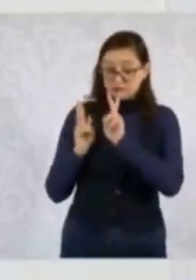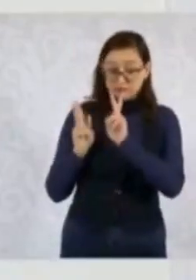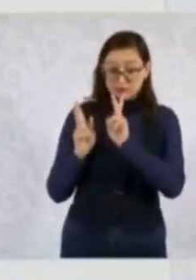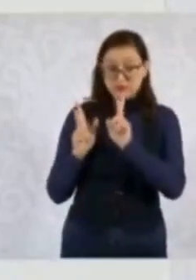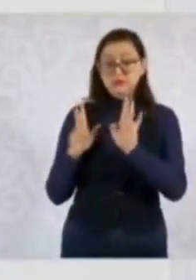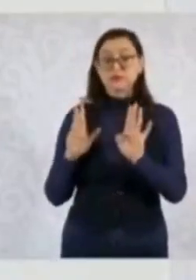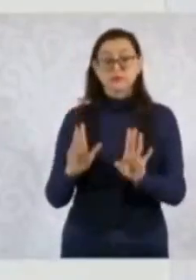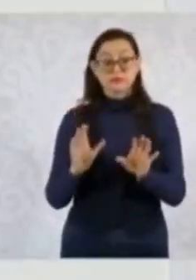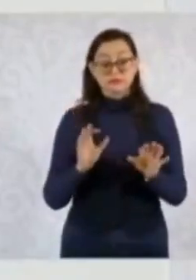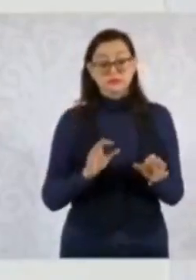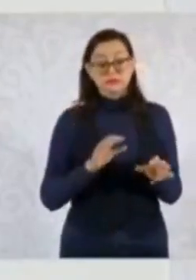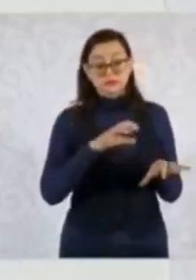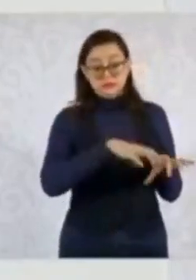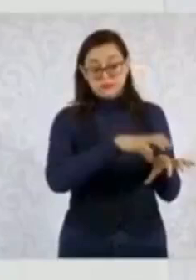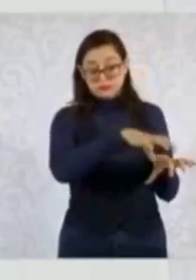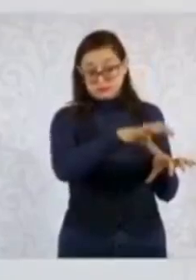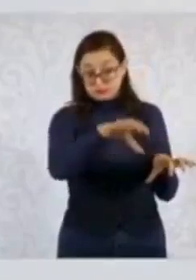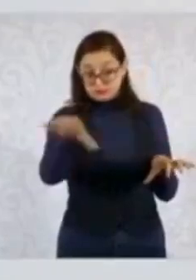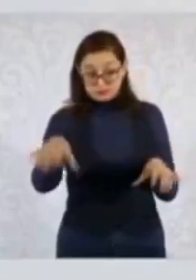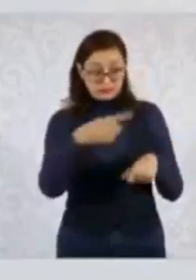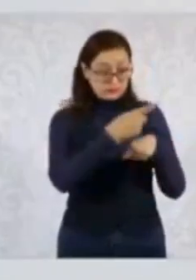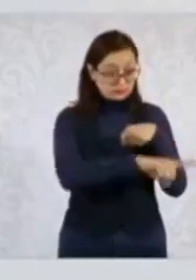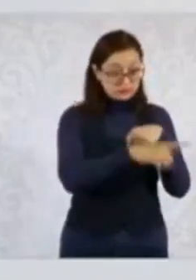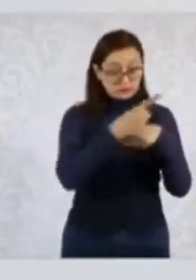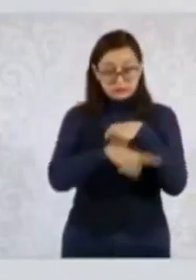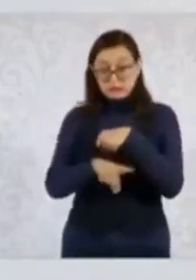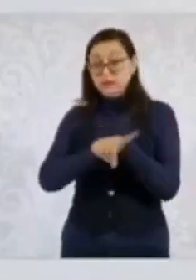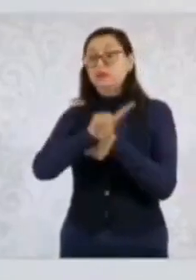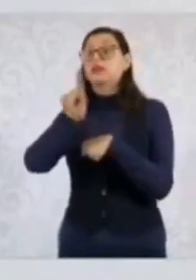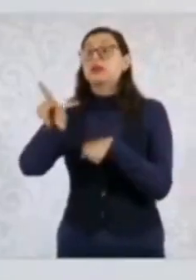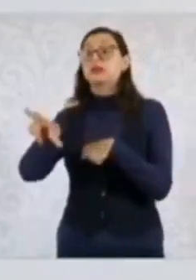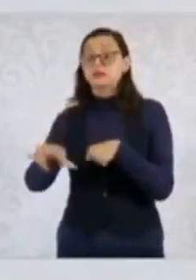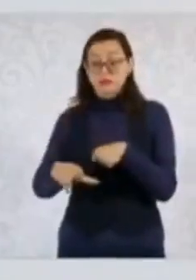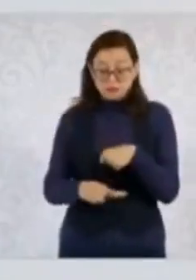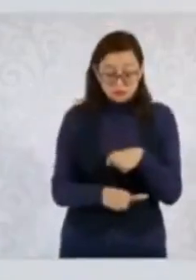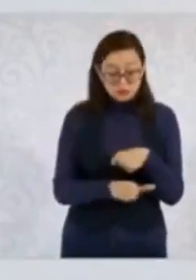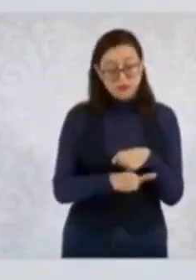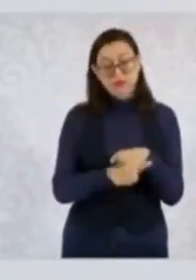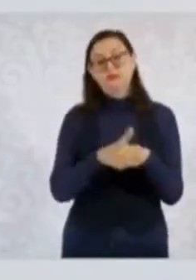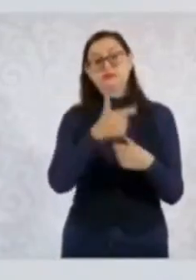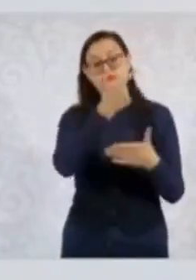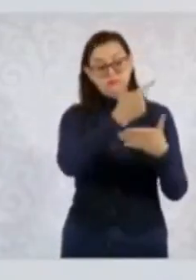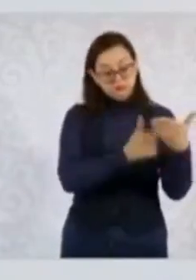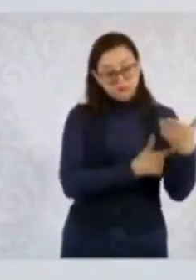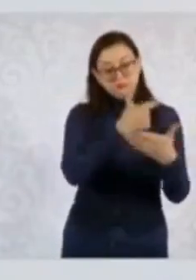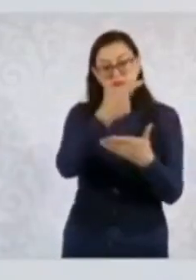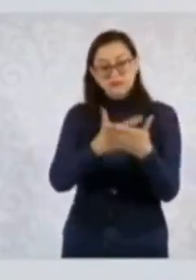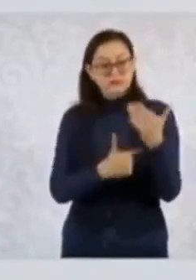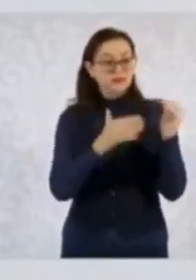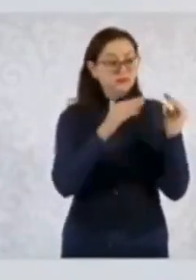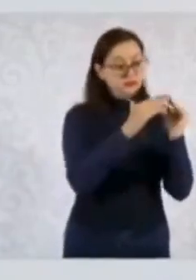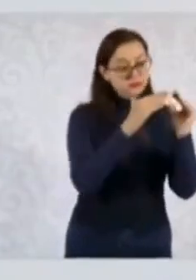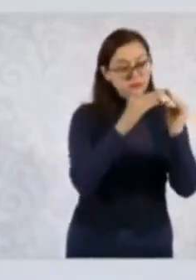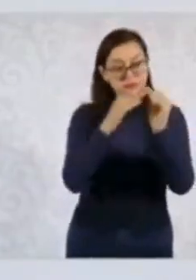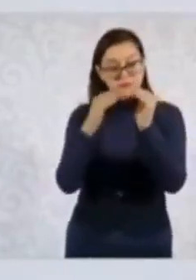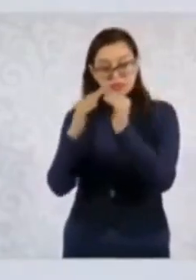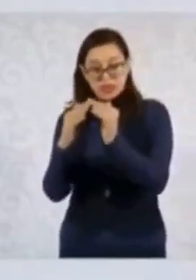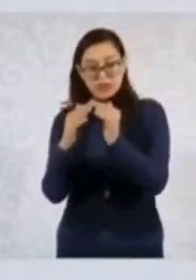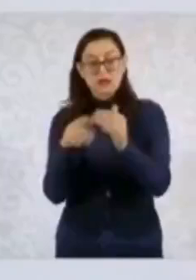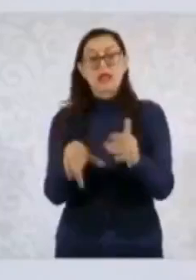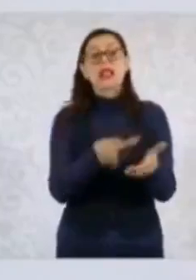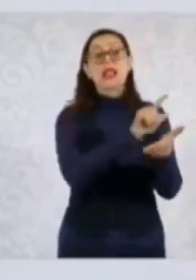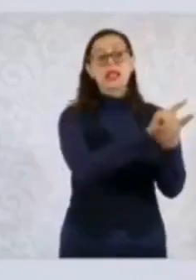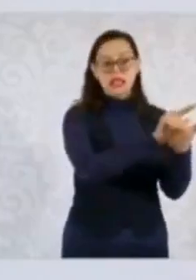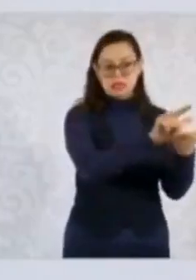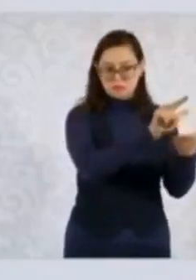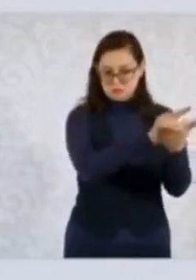inicia un censo para poder dar un primer apoyo de limpieza a todas las viviendas y después ya con el